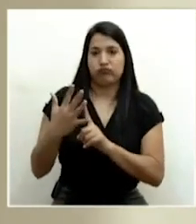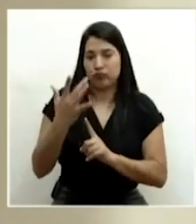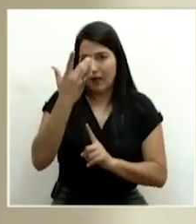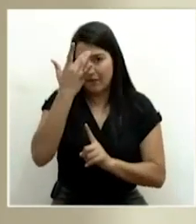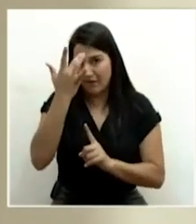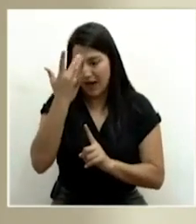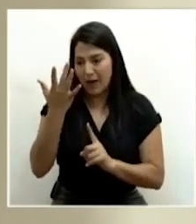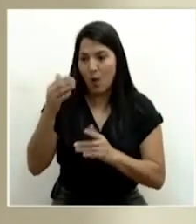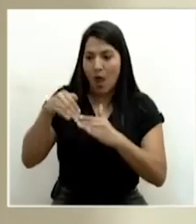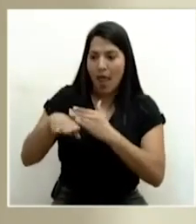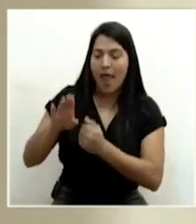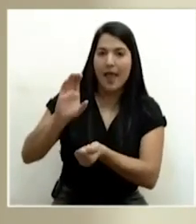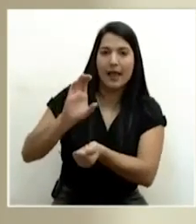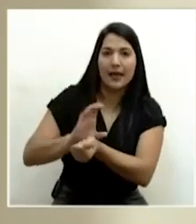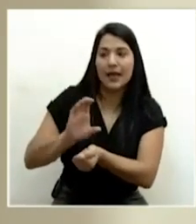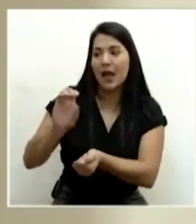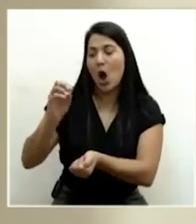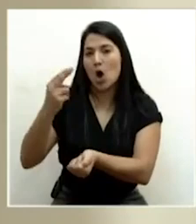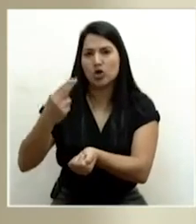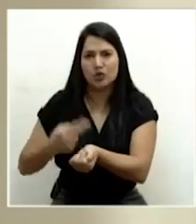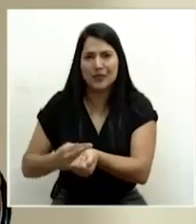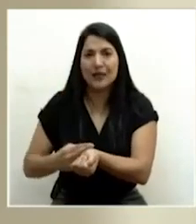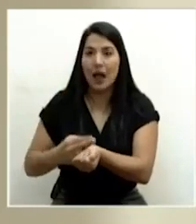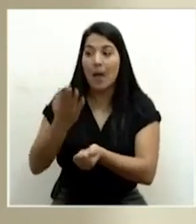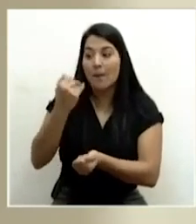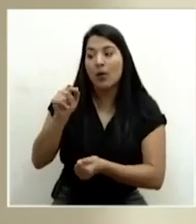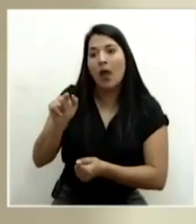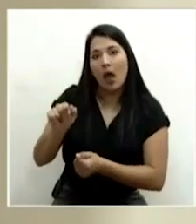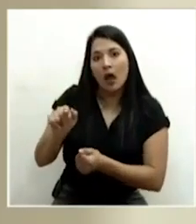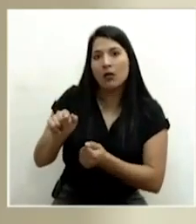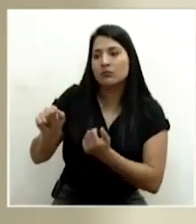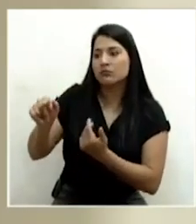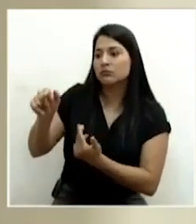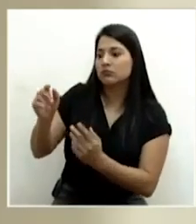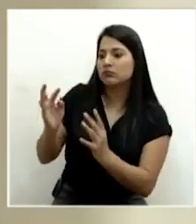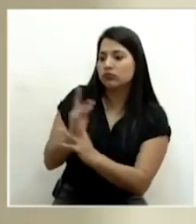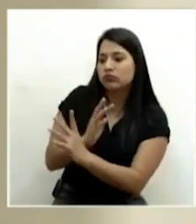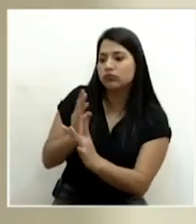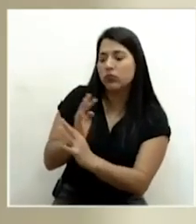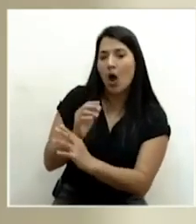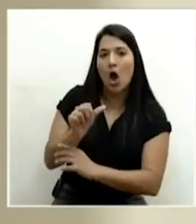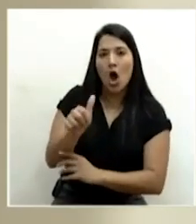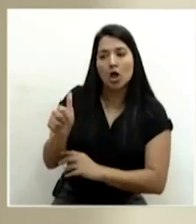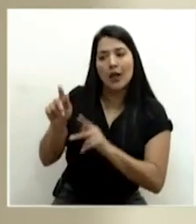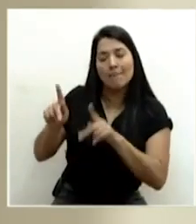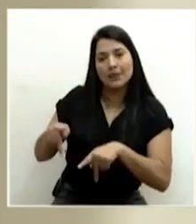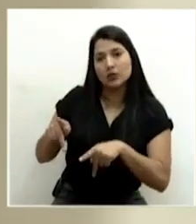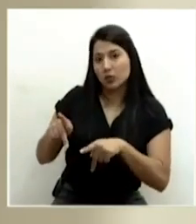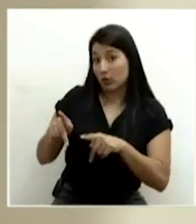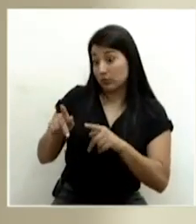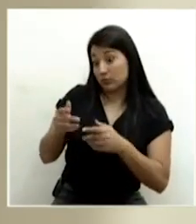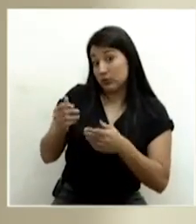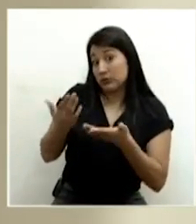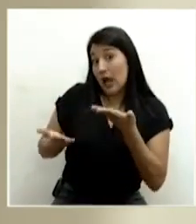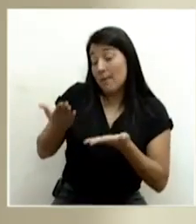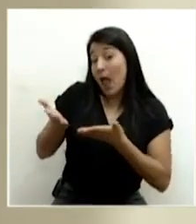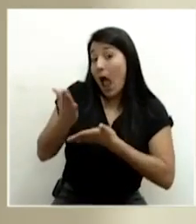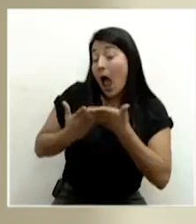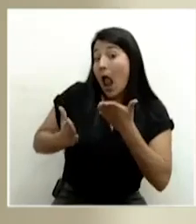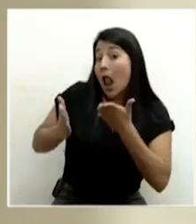un área de salud, en un hospital donde hay otros pacientes que están llegando ahí y algunos podrían estar llegando con